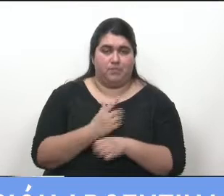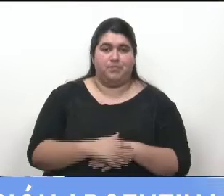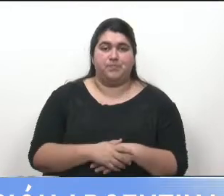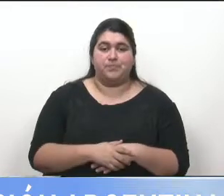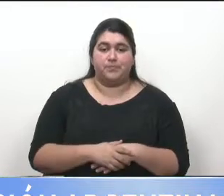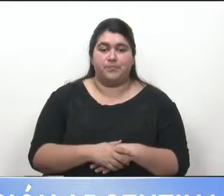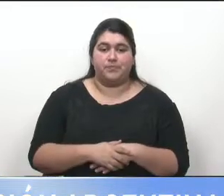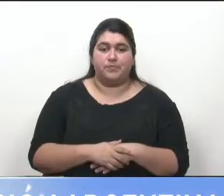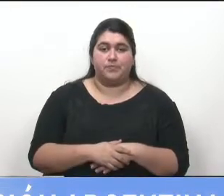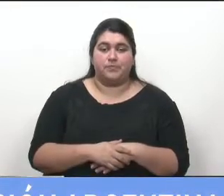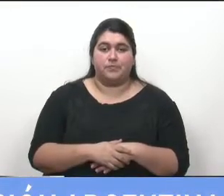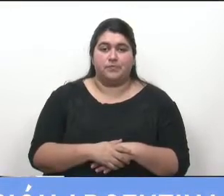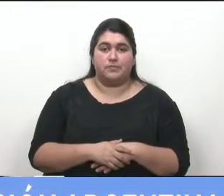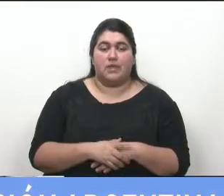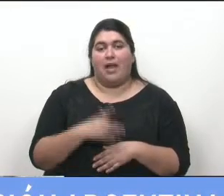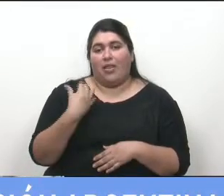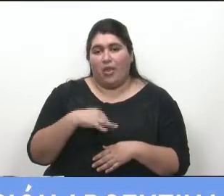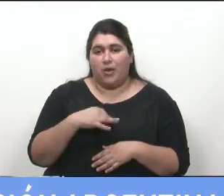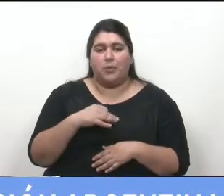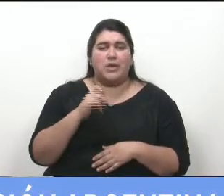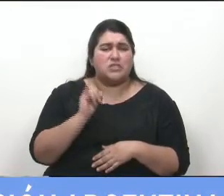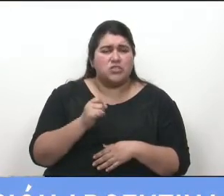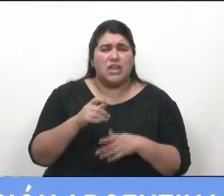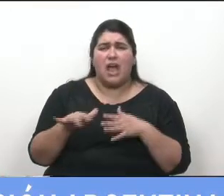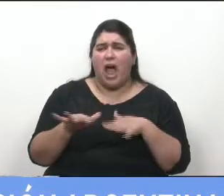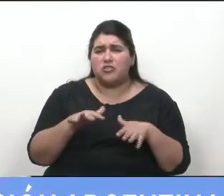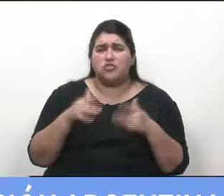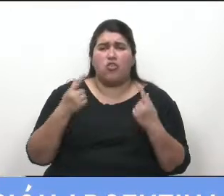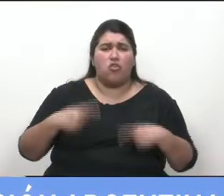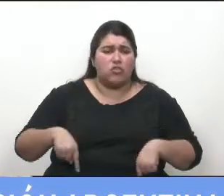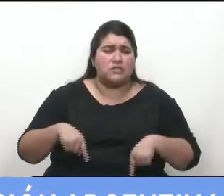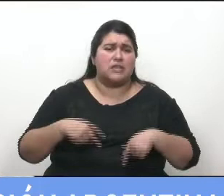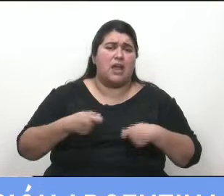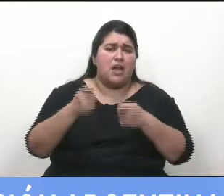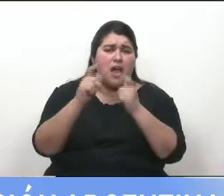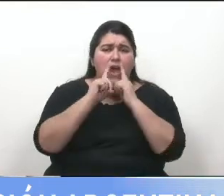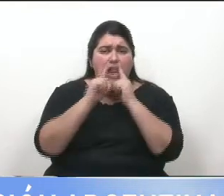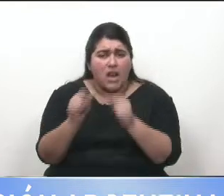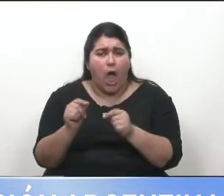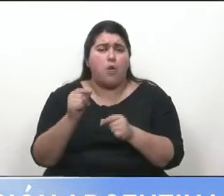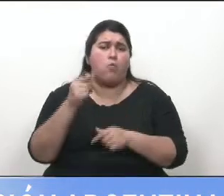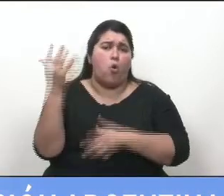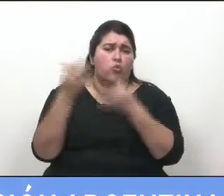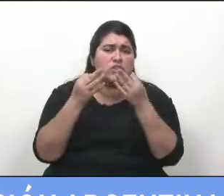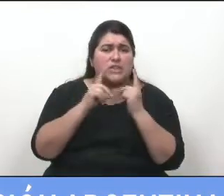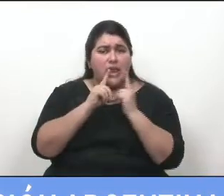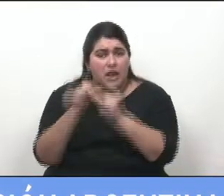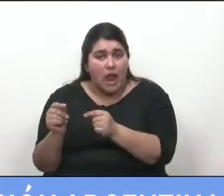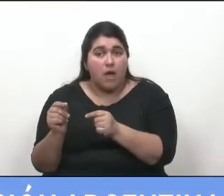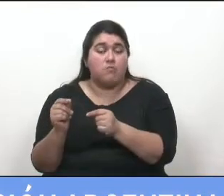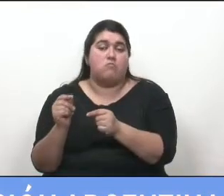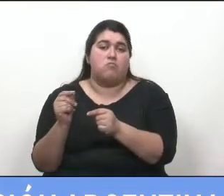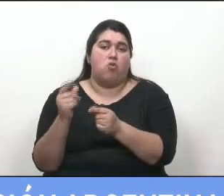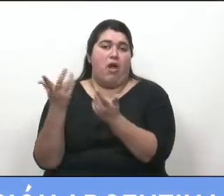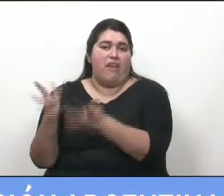Expresamente se deberá renunciar a toda acción de reclamo administrativo y o judicial para acceder a este buen ejercicio.